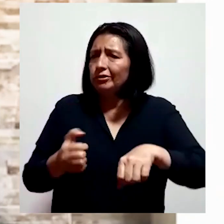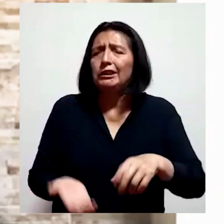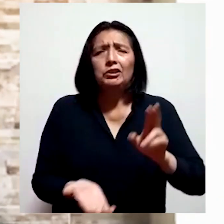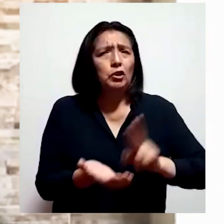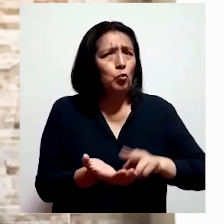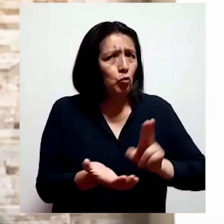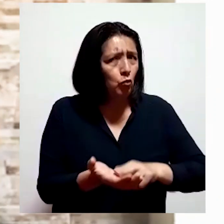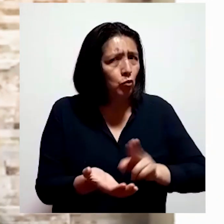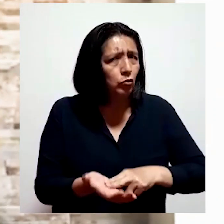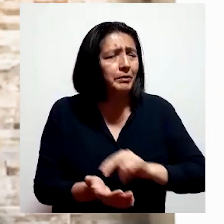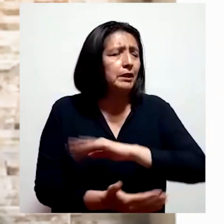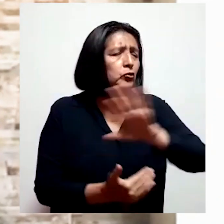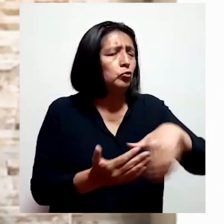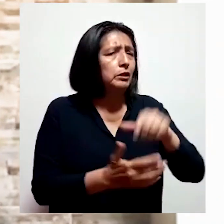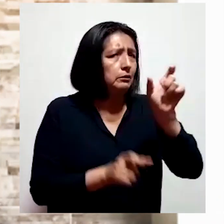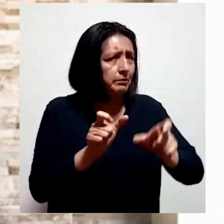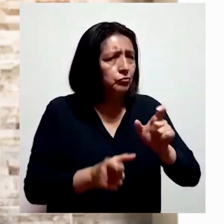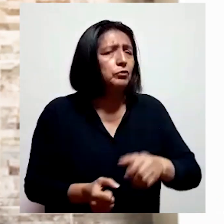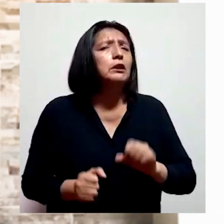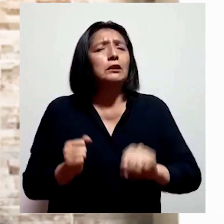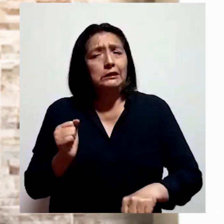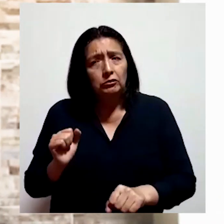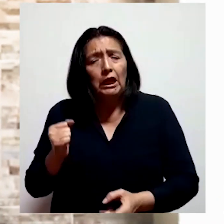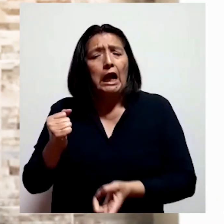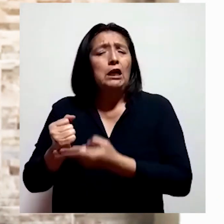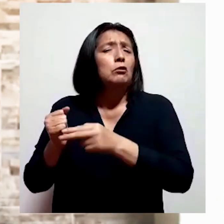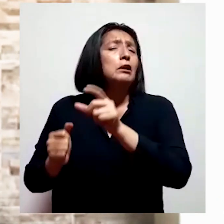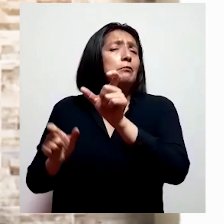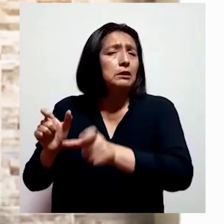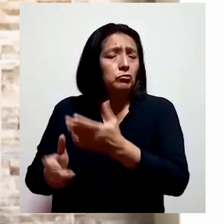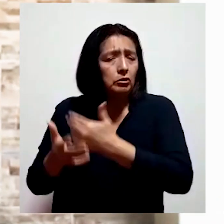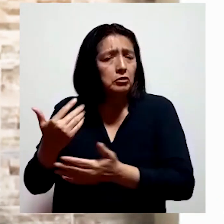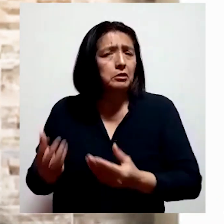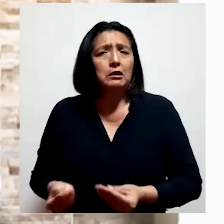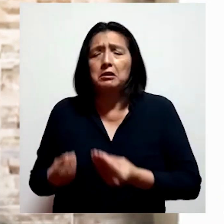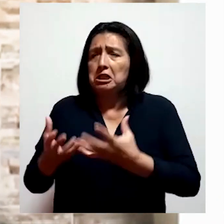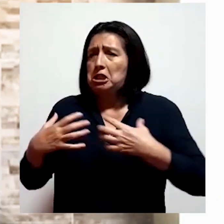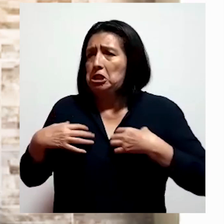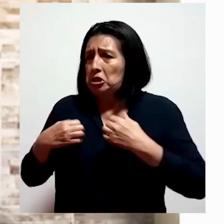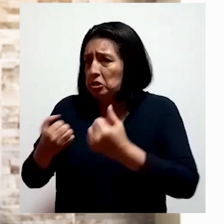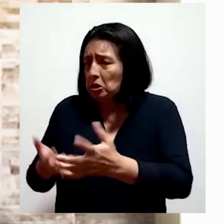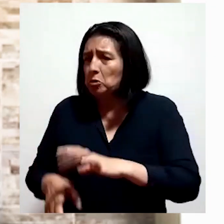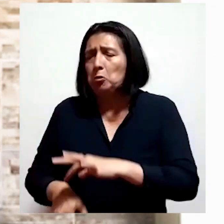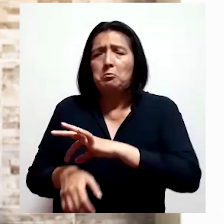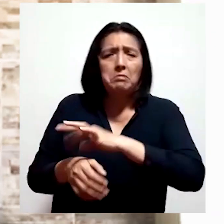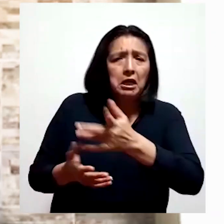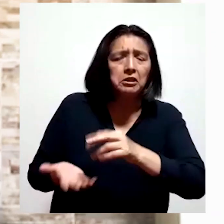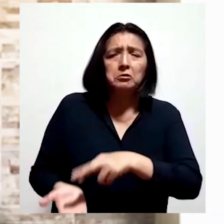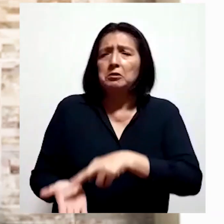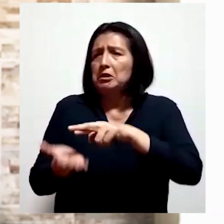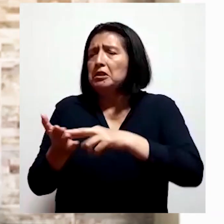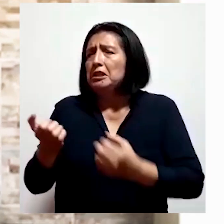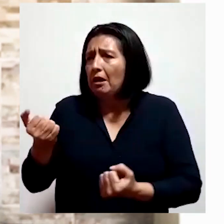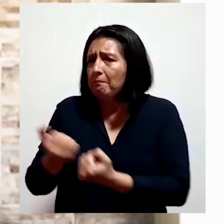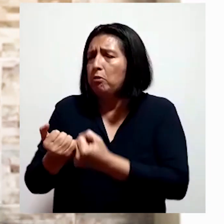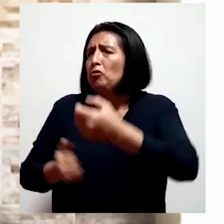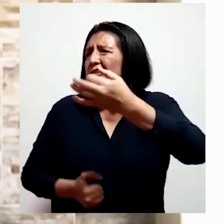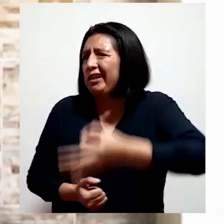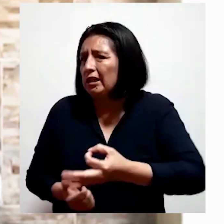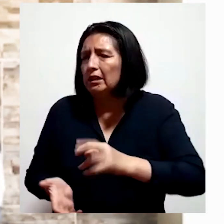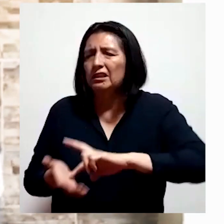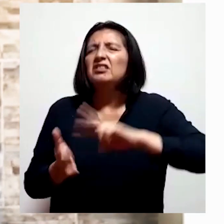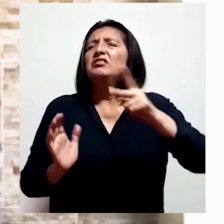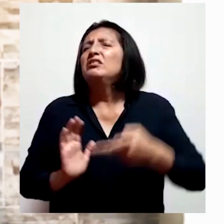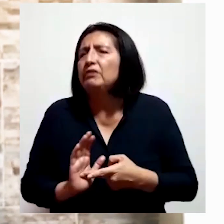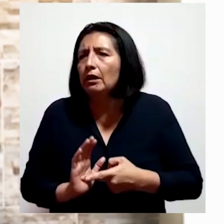al sistema de aseguramiento universal que asegure para la persona con discapacidad prestaciones de salud, rehabilitación y apoyos de calidad.